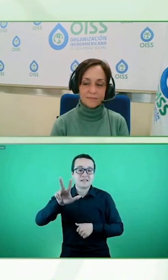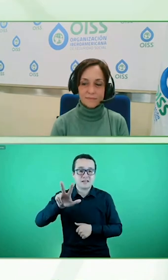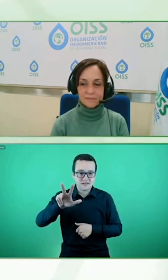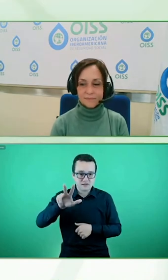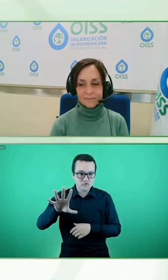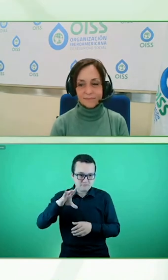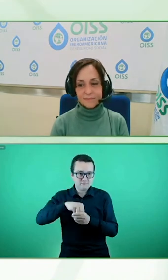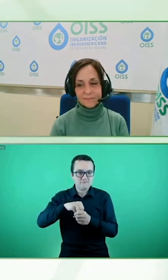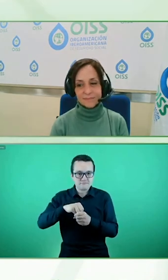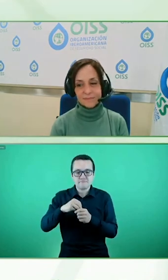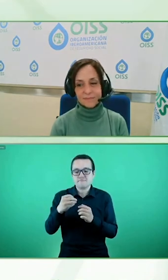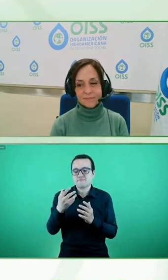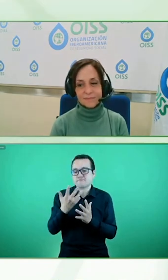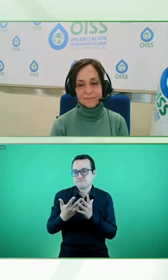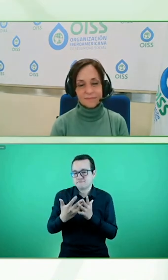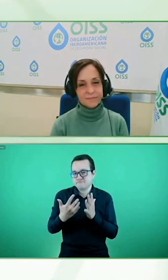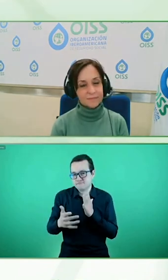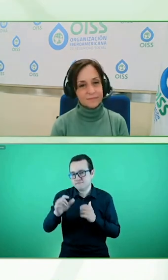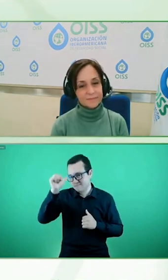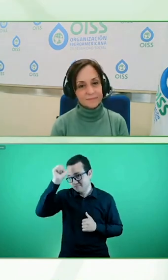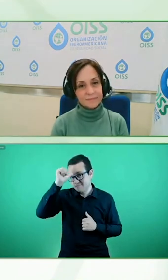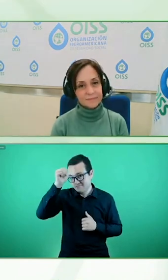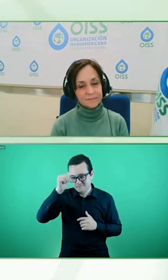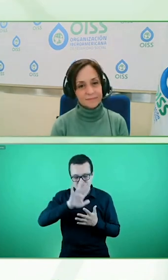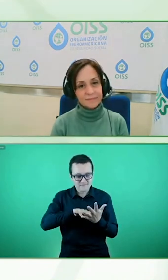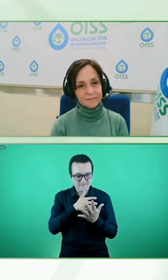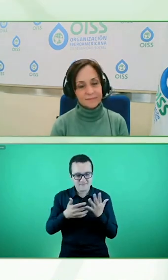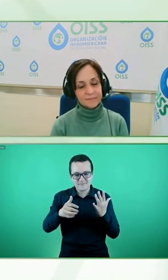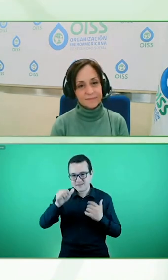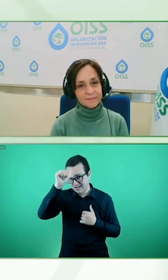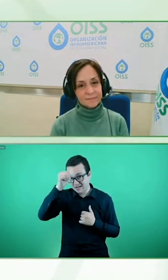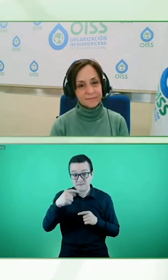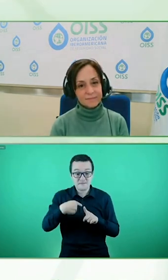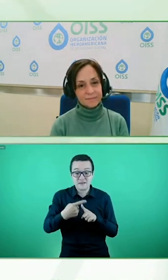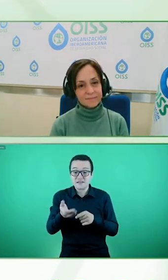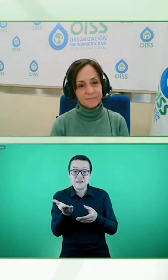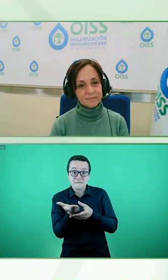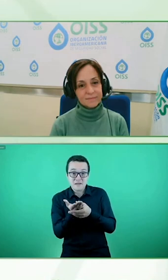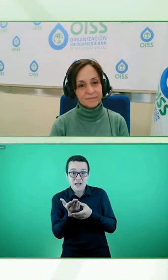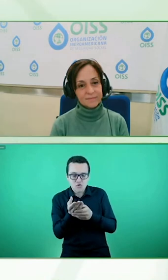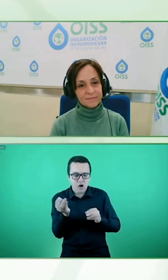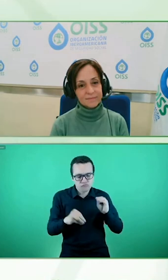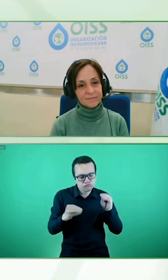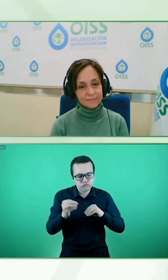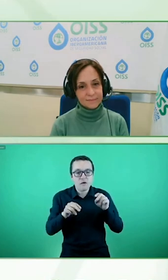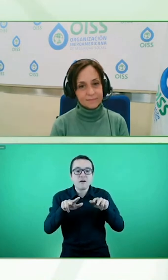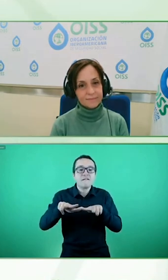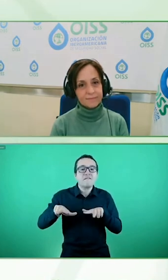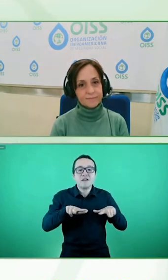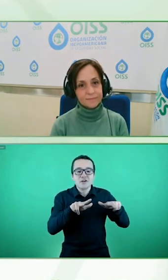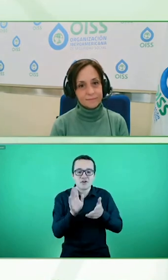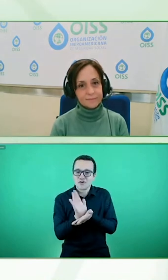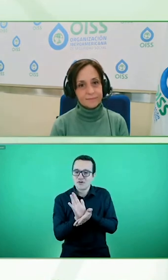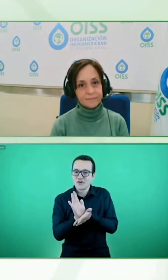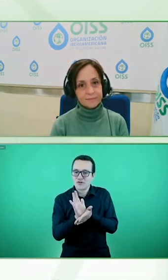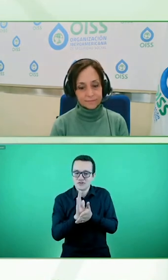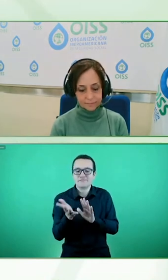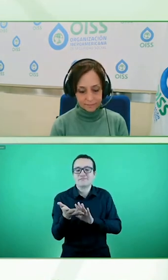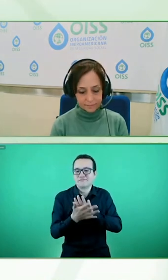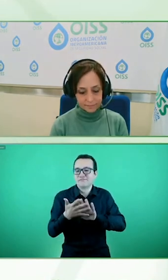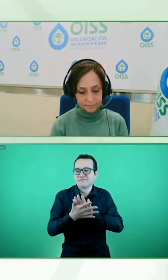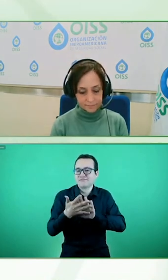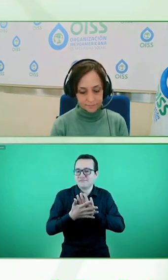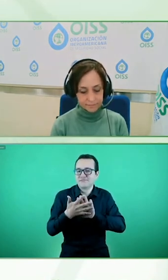está creando vídeos sobre sus productos con lengua de señas india y tiene una línea